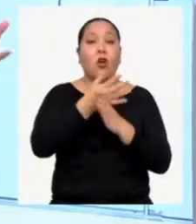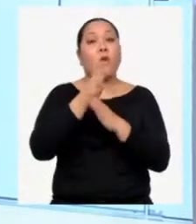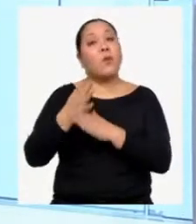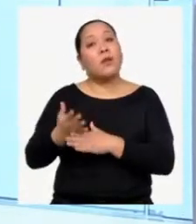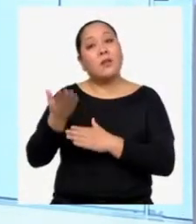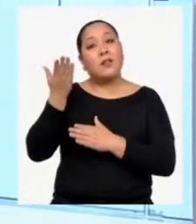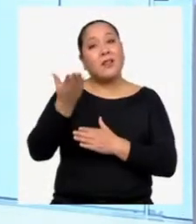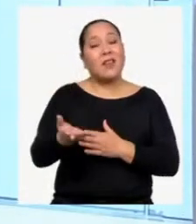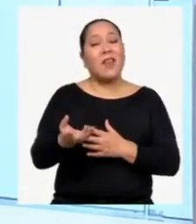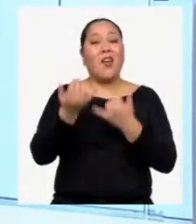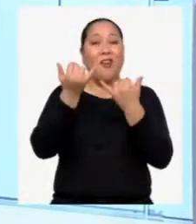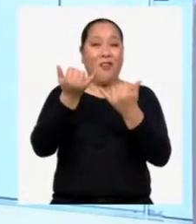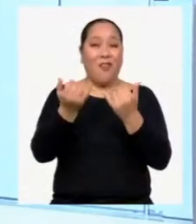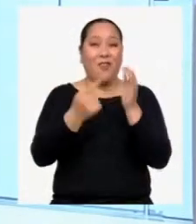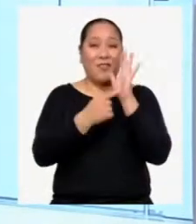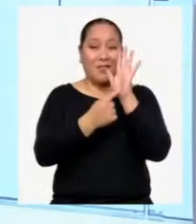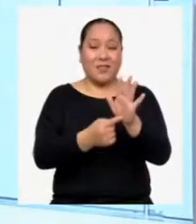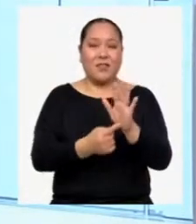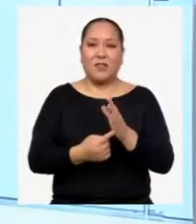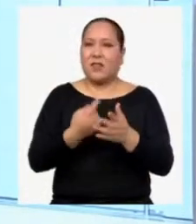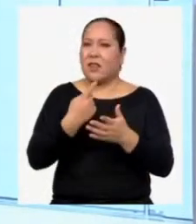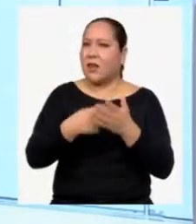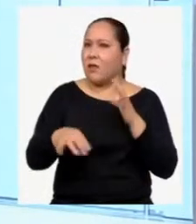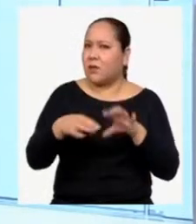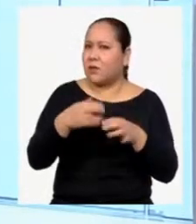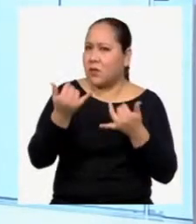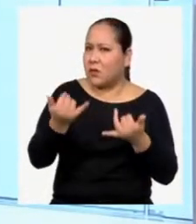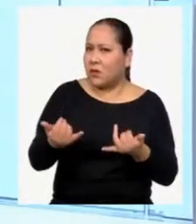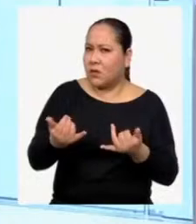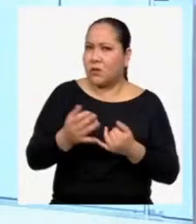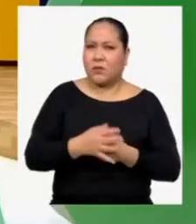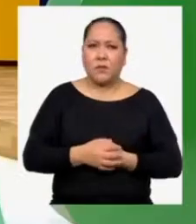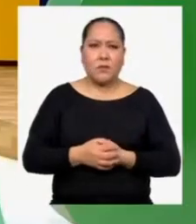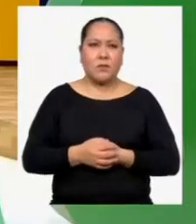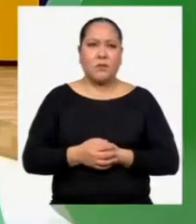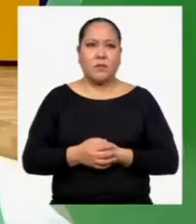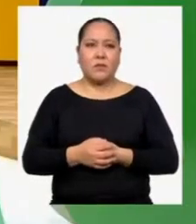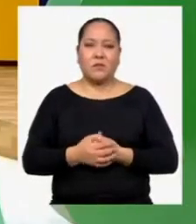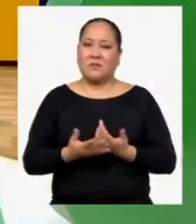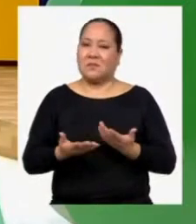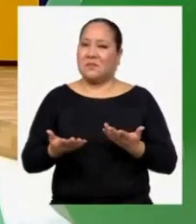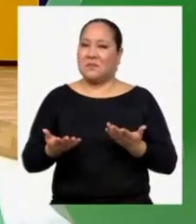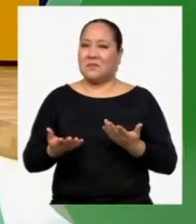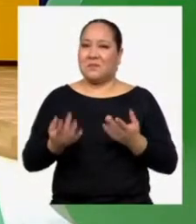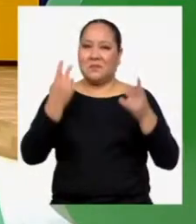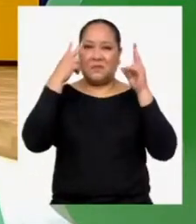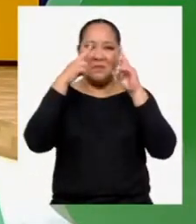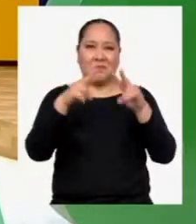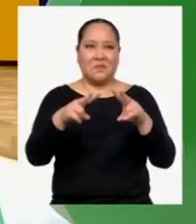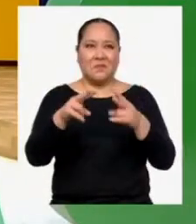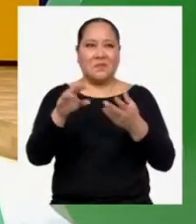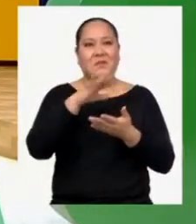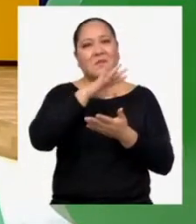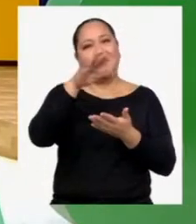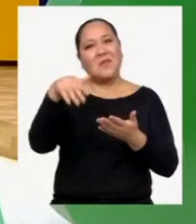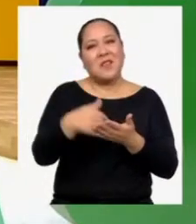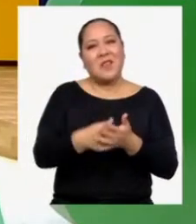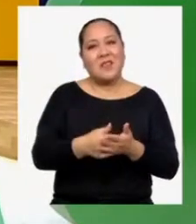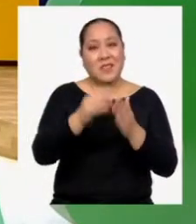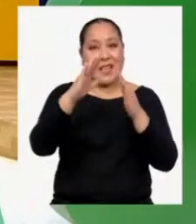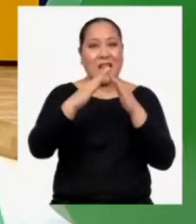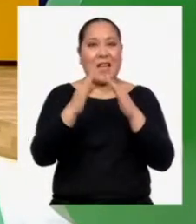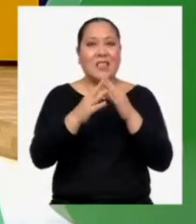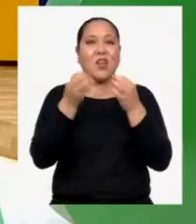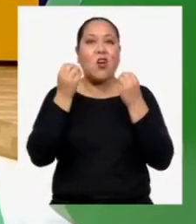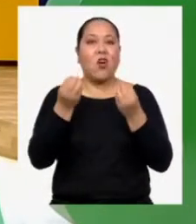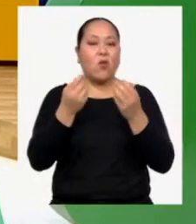ellos lo que vamos a hacer hoy. ¿Y qué vamos a hacer hoy? Pues veamos todas y todos en casa cómo